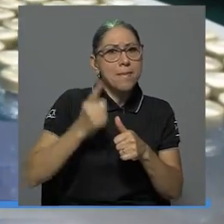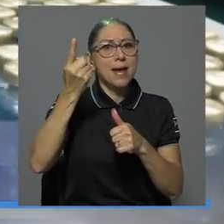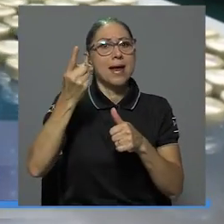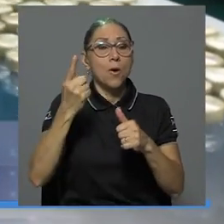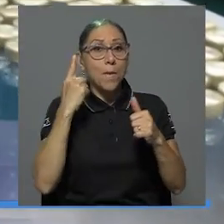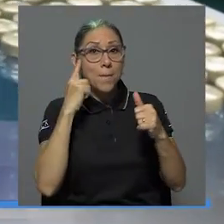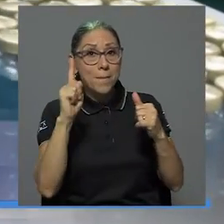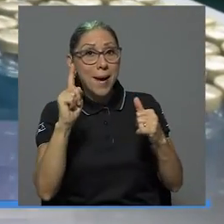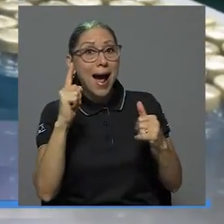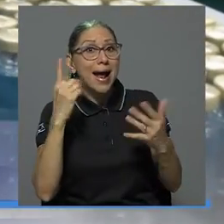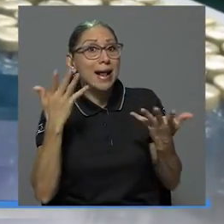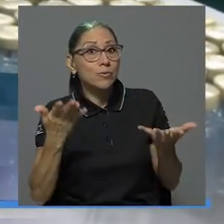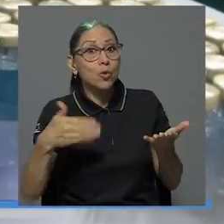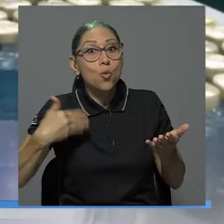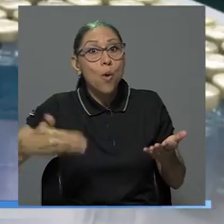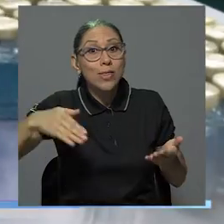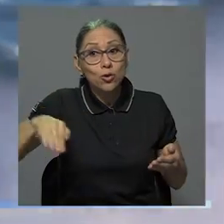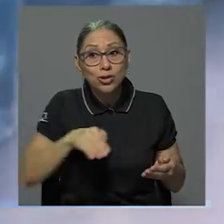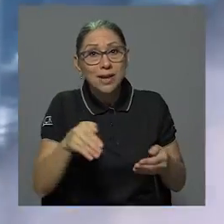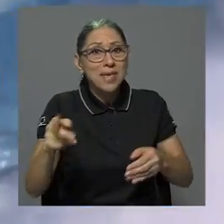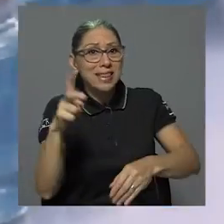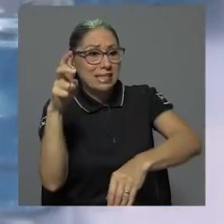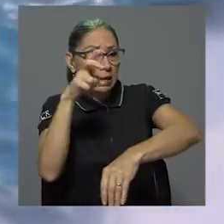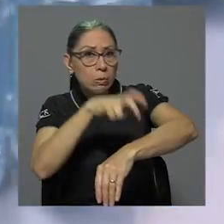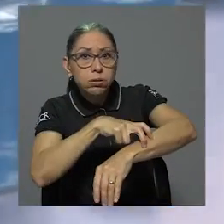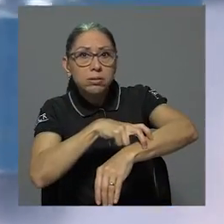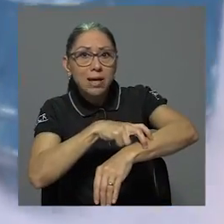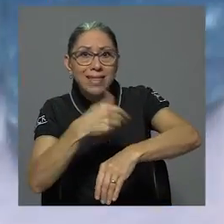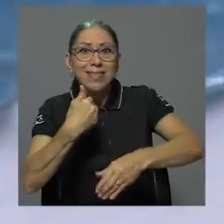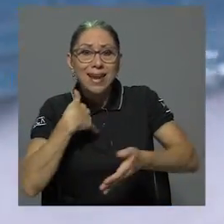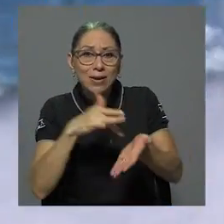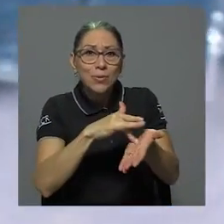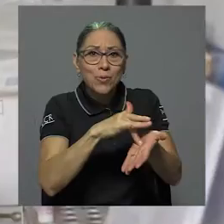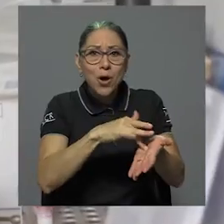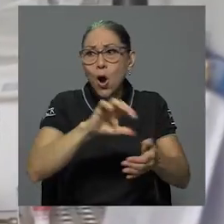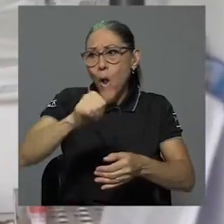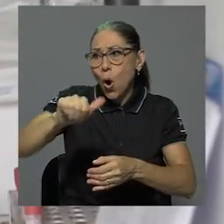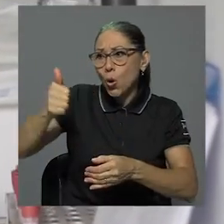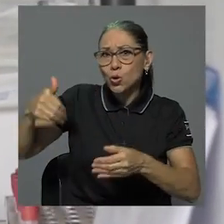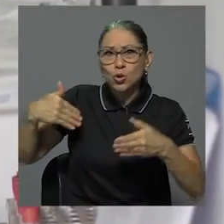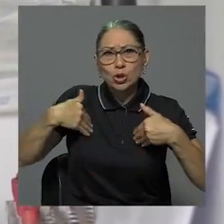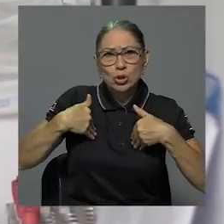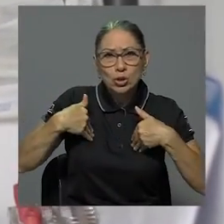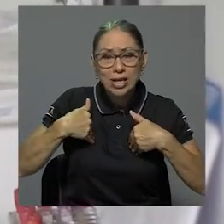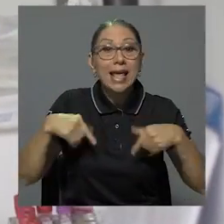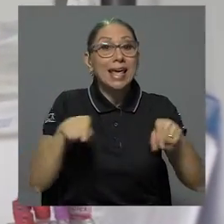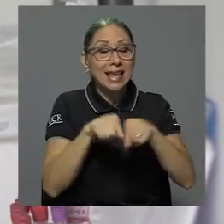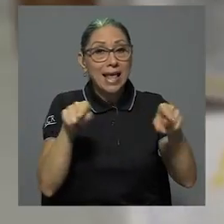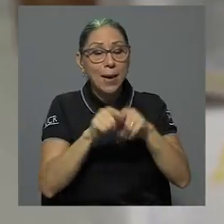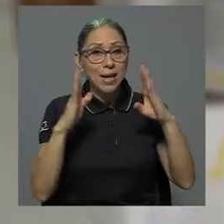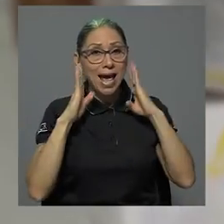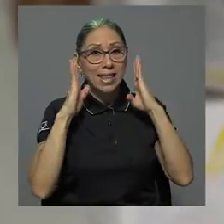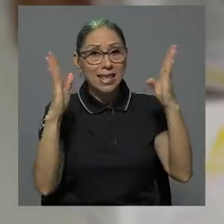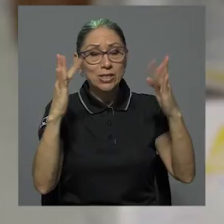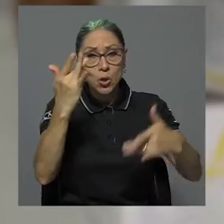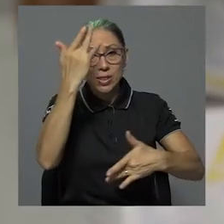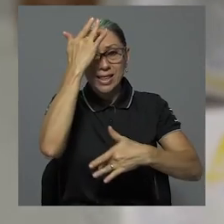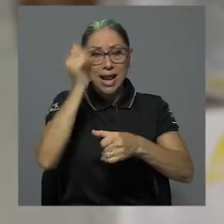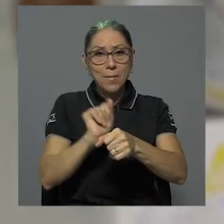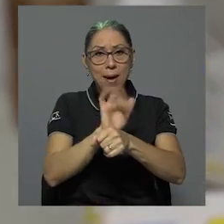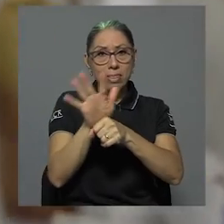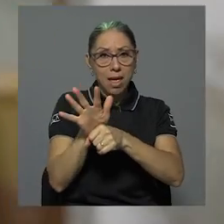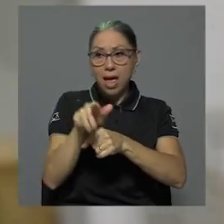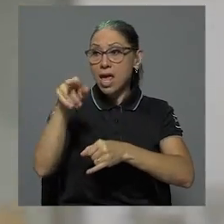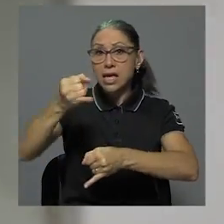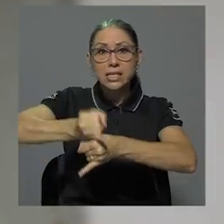envenenamientos por mordeduras de serpientes y otros seres ponzoñosos y en la atención de la pandemia, esta institución